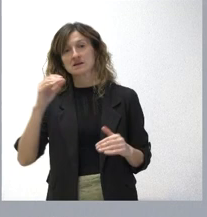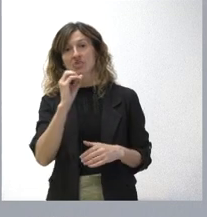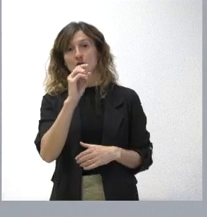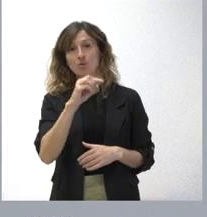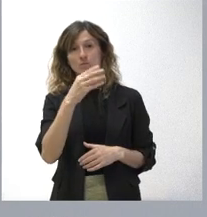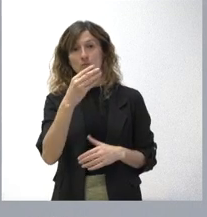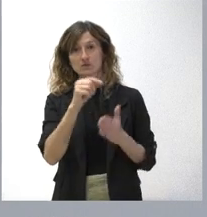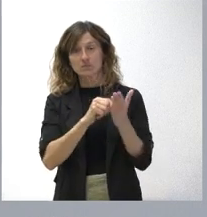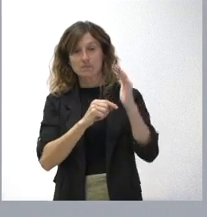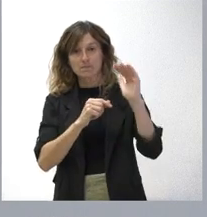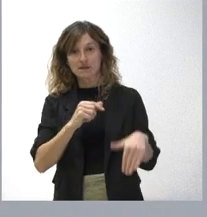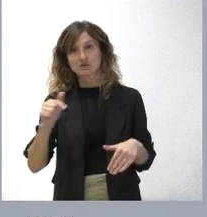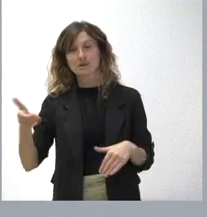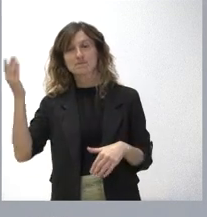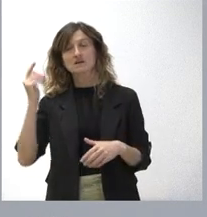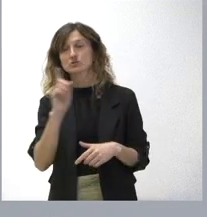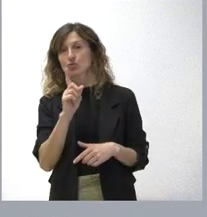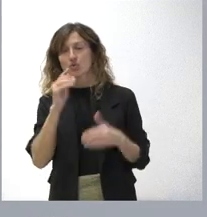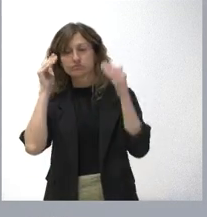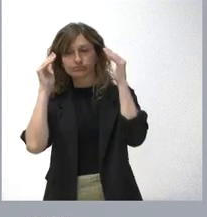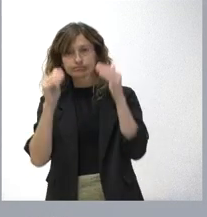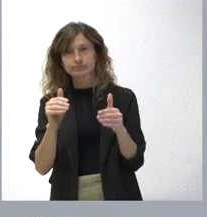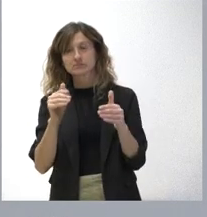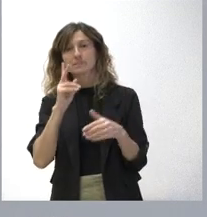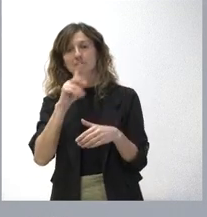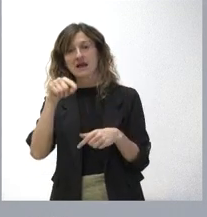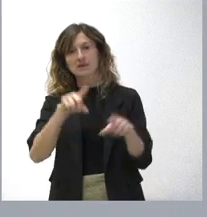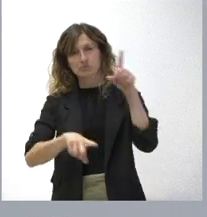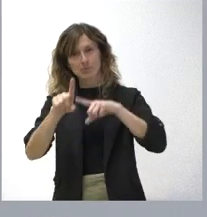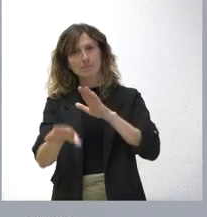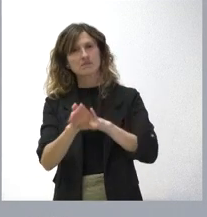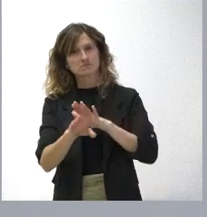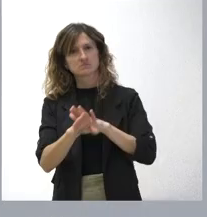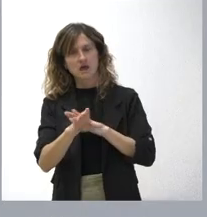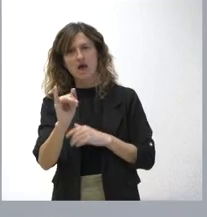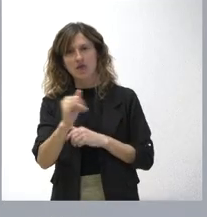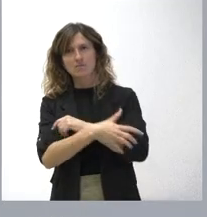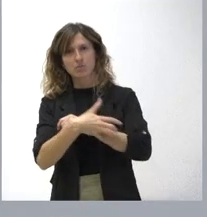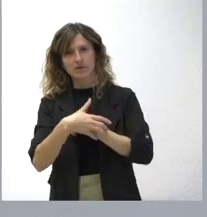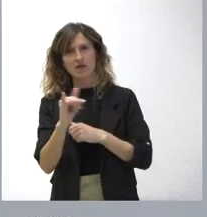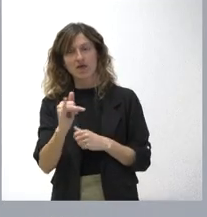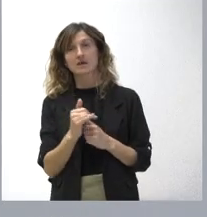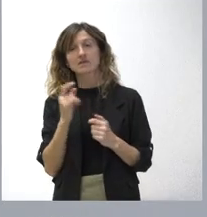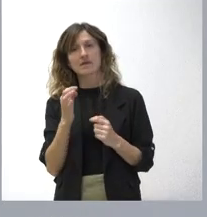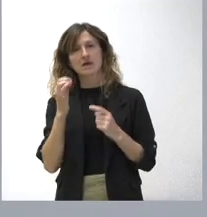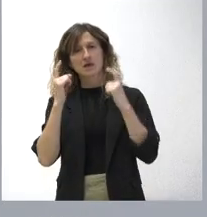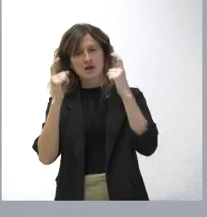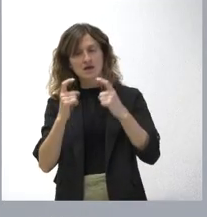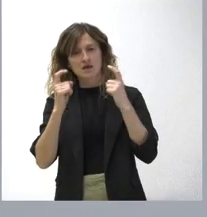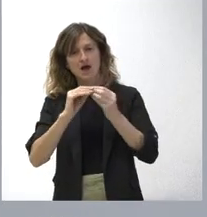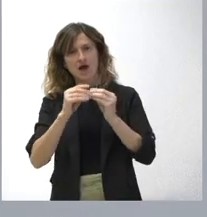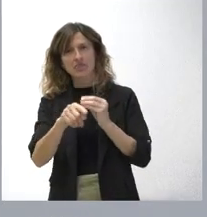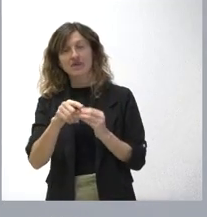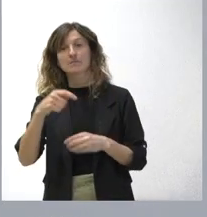de pobreza que en el contexto nacional, sino fijarnos que todavía tenemos un problema muy importante y que hay que actuar. Y, en ese sentido, el presidente de la